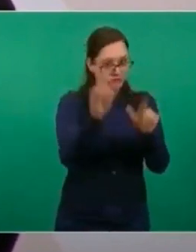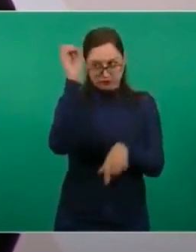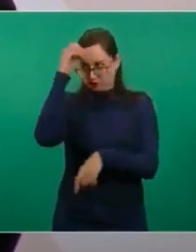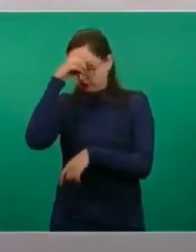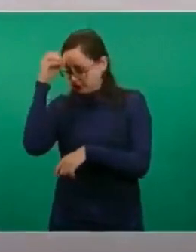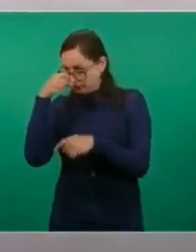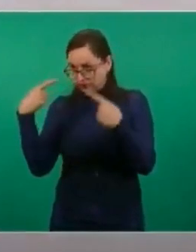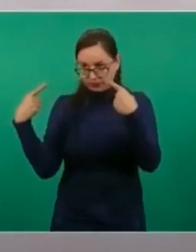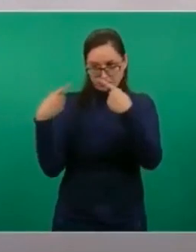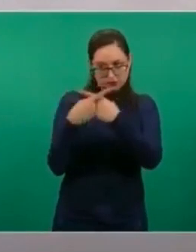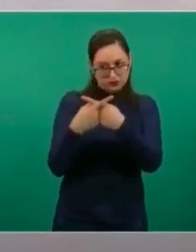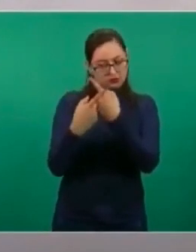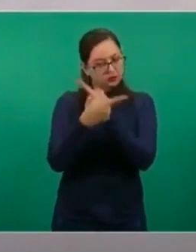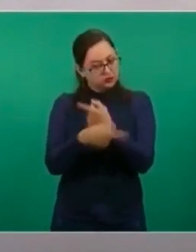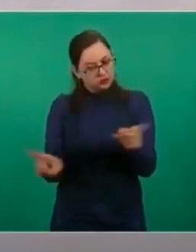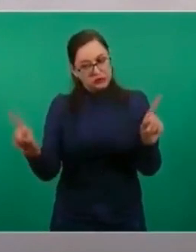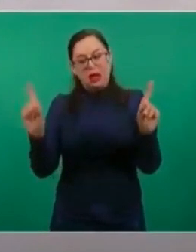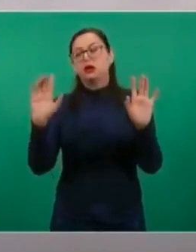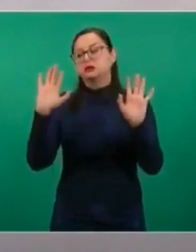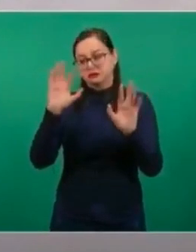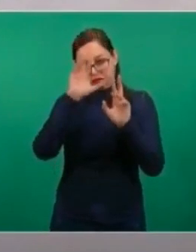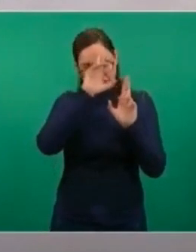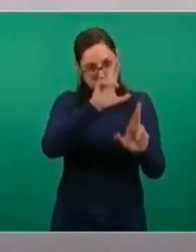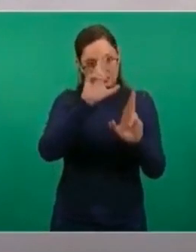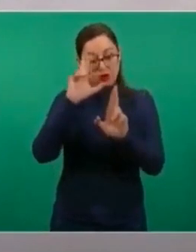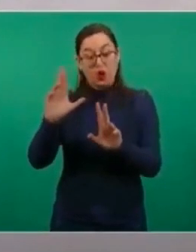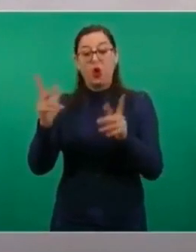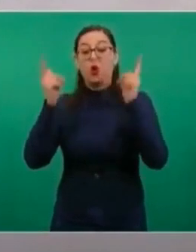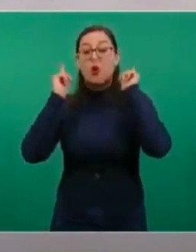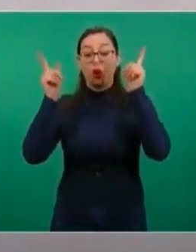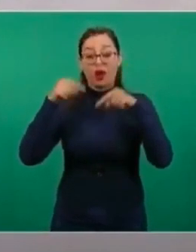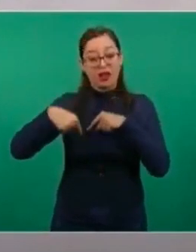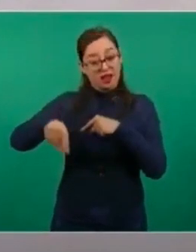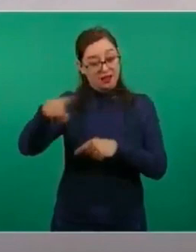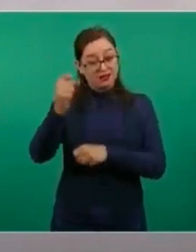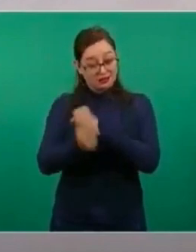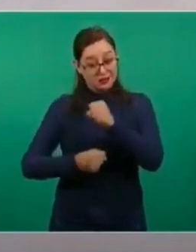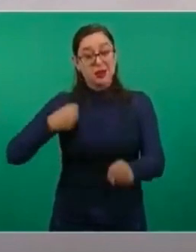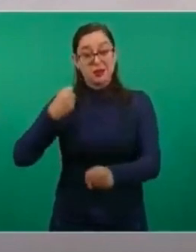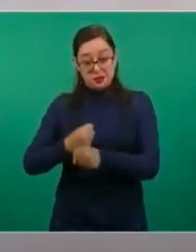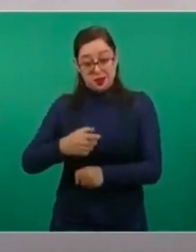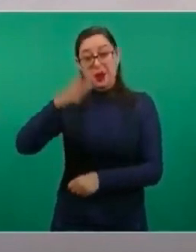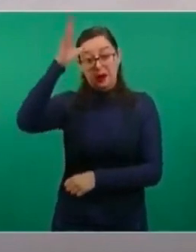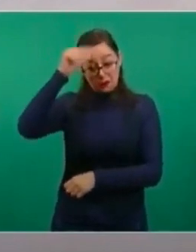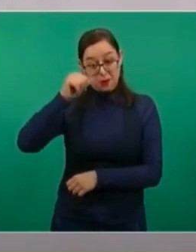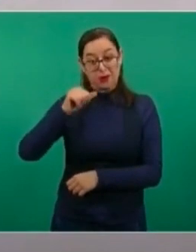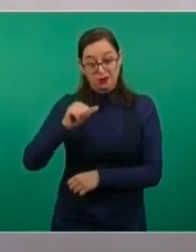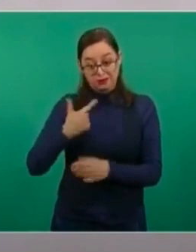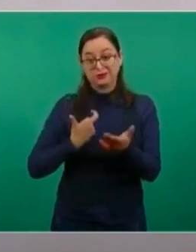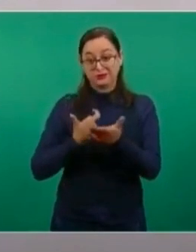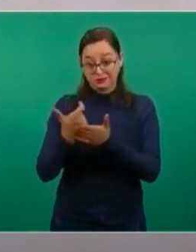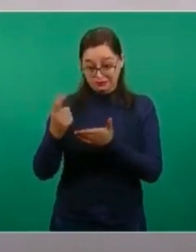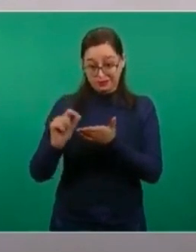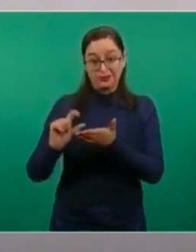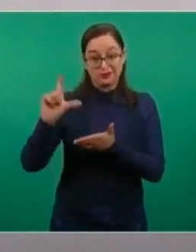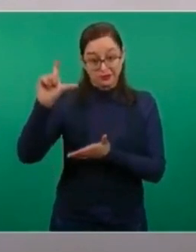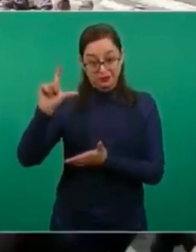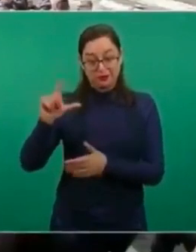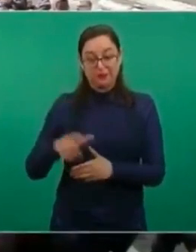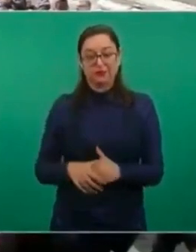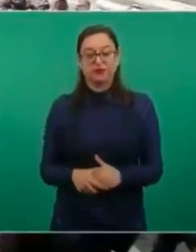disentir, pero yo espero que este año sí nos pongamos de acuerdo para aumentar el salario mínimo.